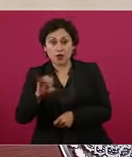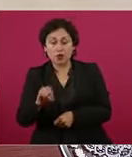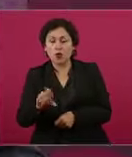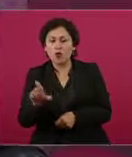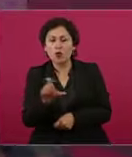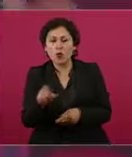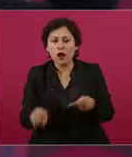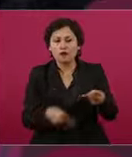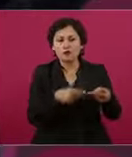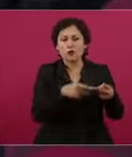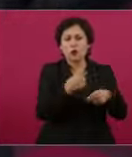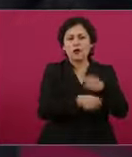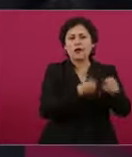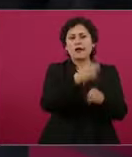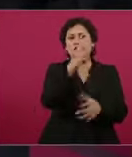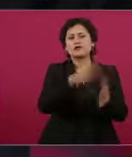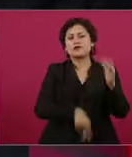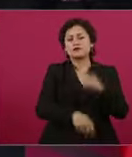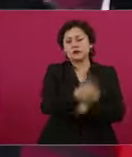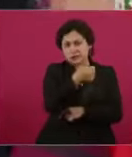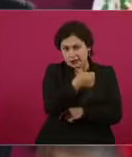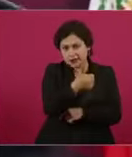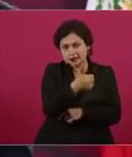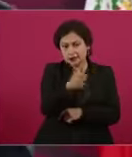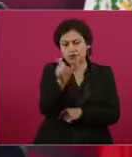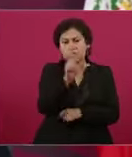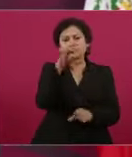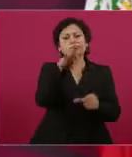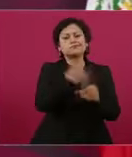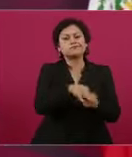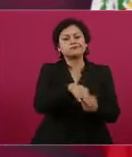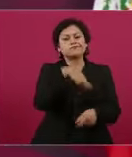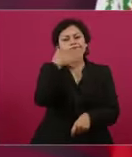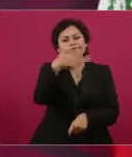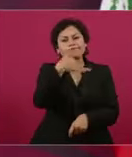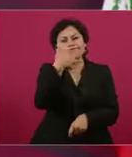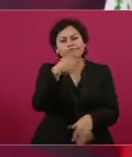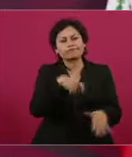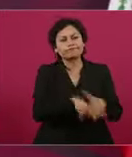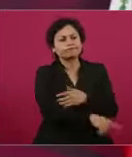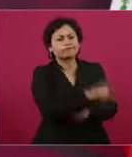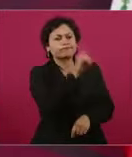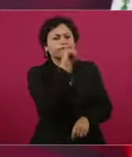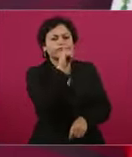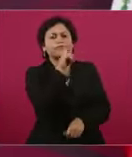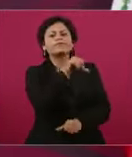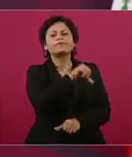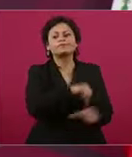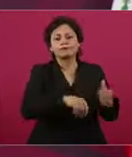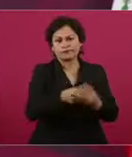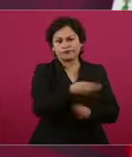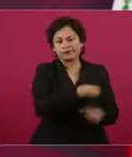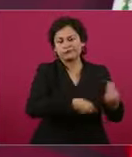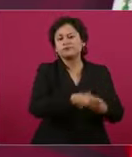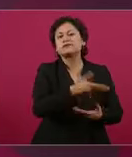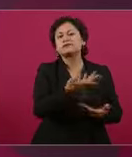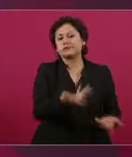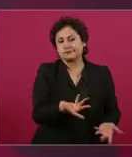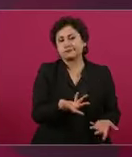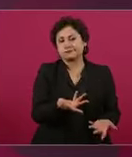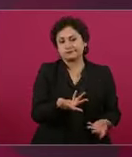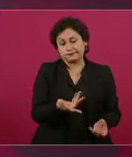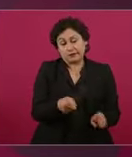como participaron los representantes de grupos empresariales en pago,